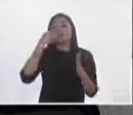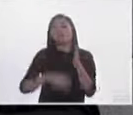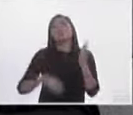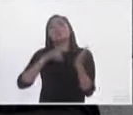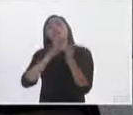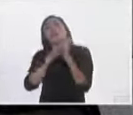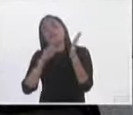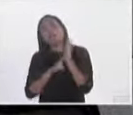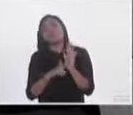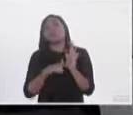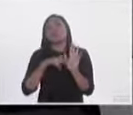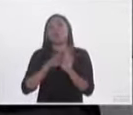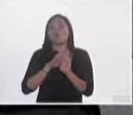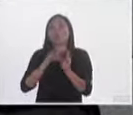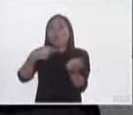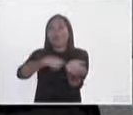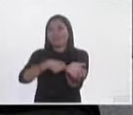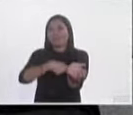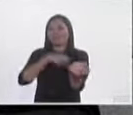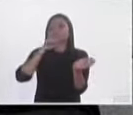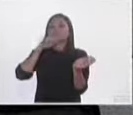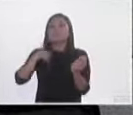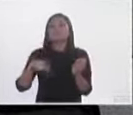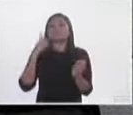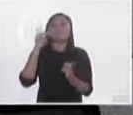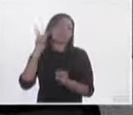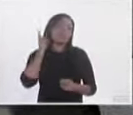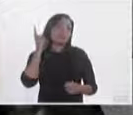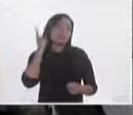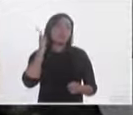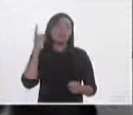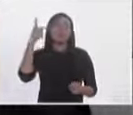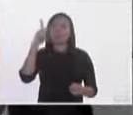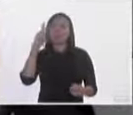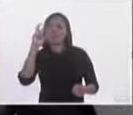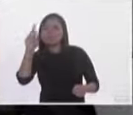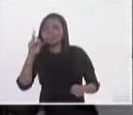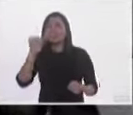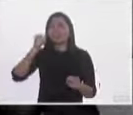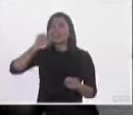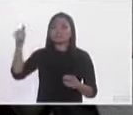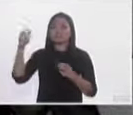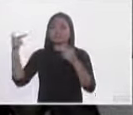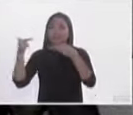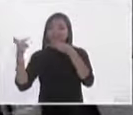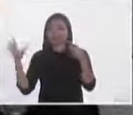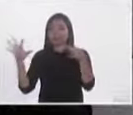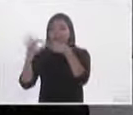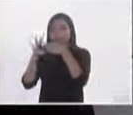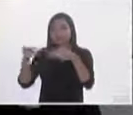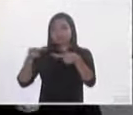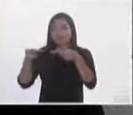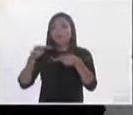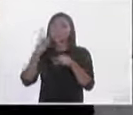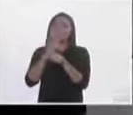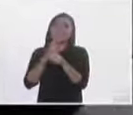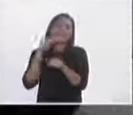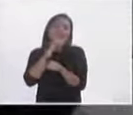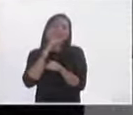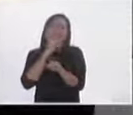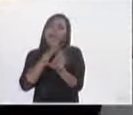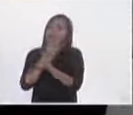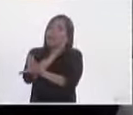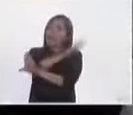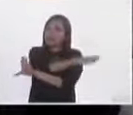servidor junto con la diputada Belina Martínez y el diputado del PRD Rolfo Gaspar, buscaba que se resolviera antes del proceso electoral porque era importante que estas